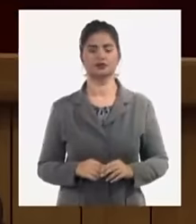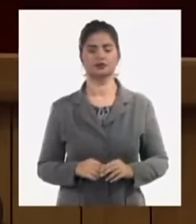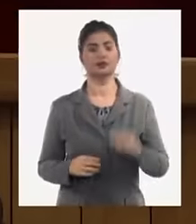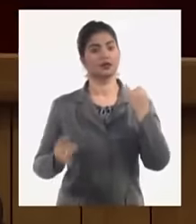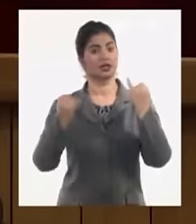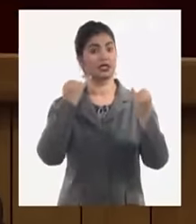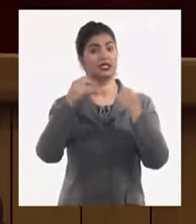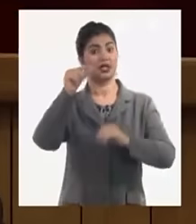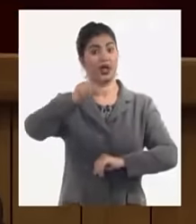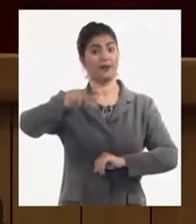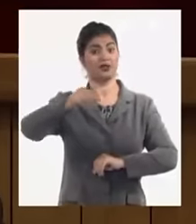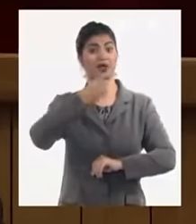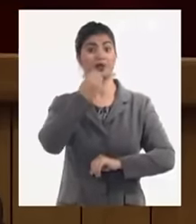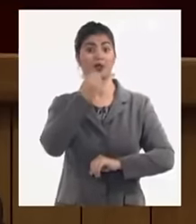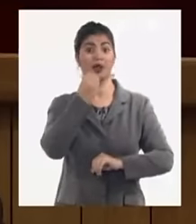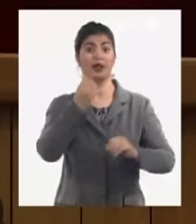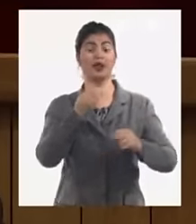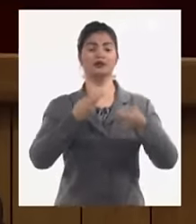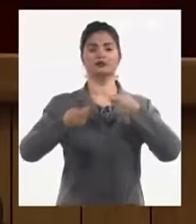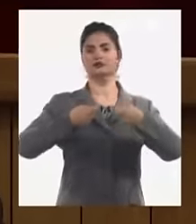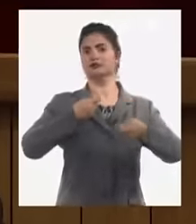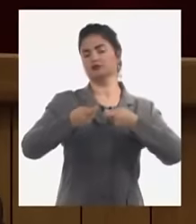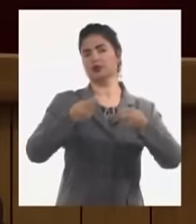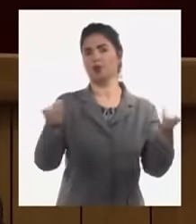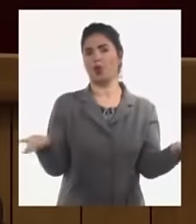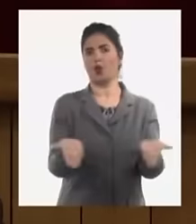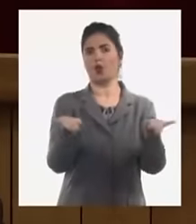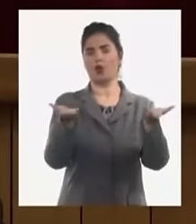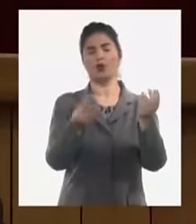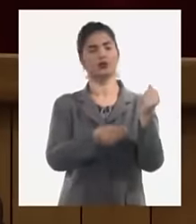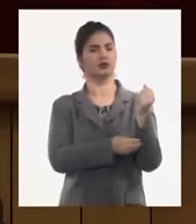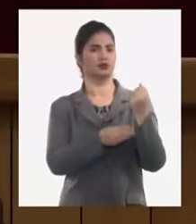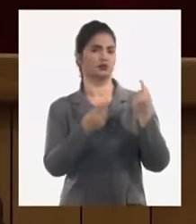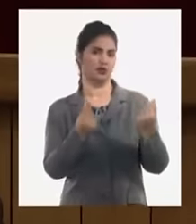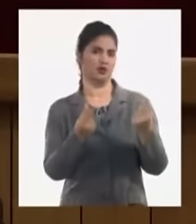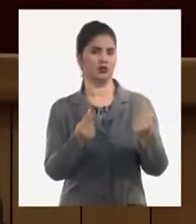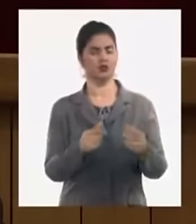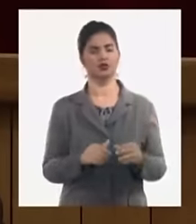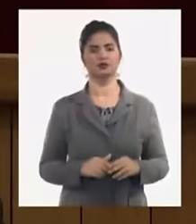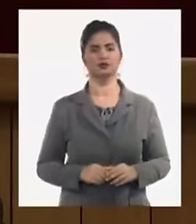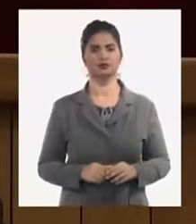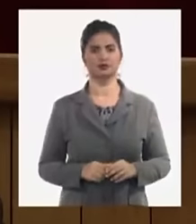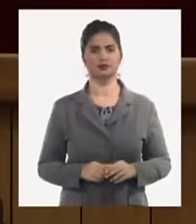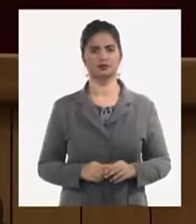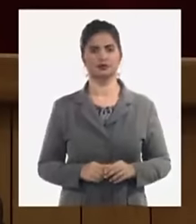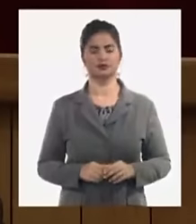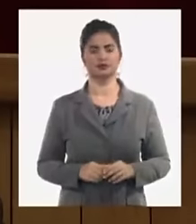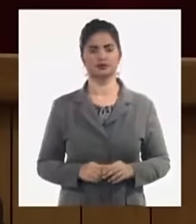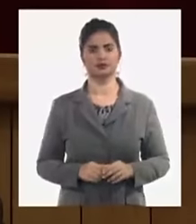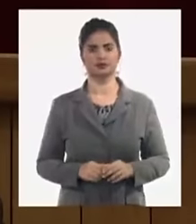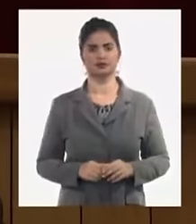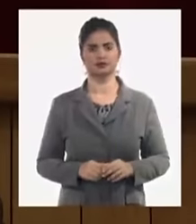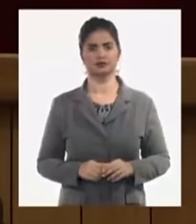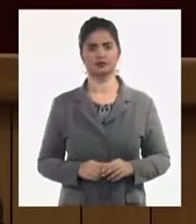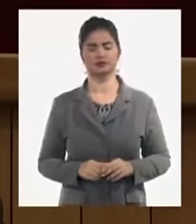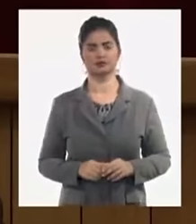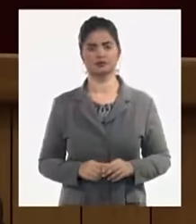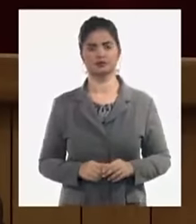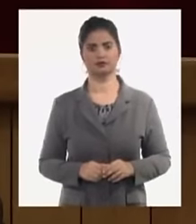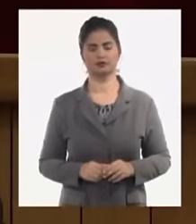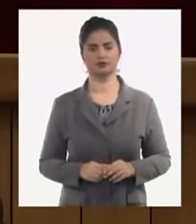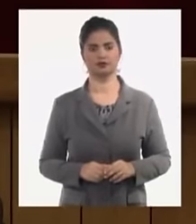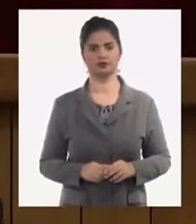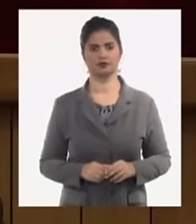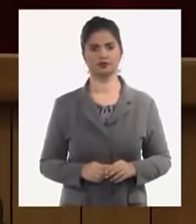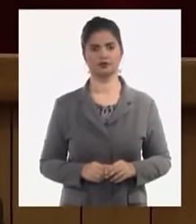que están paradas o subutilizadas y con quien mejor con una forma de